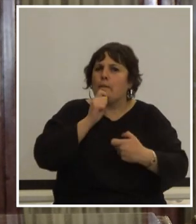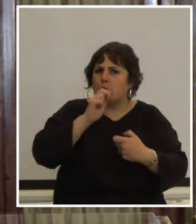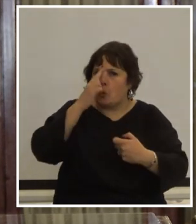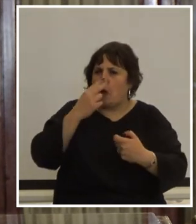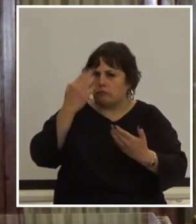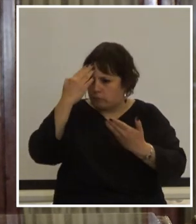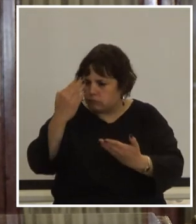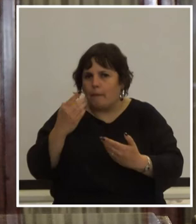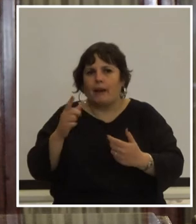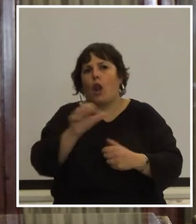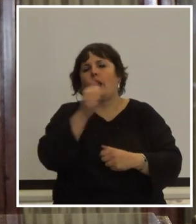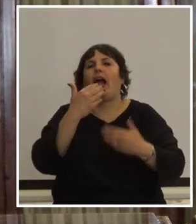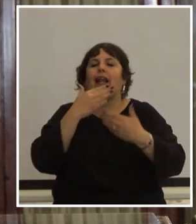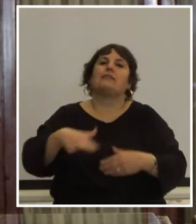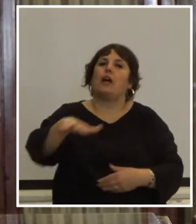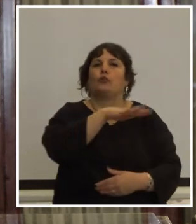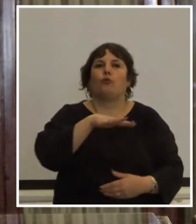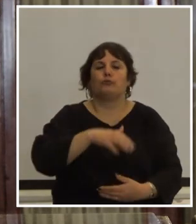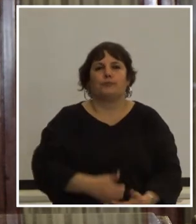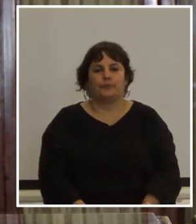Uruguaya para lograrlo gracias a todos